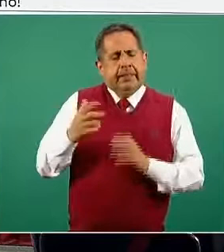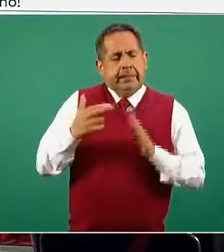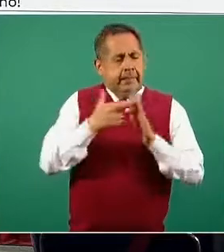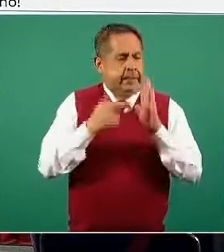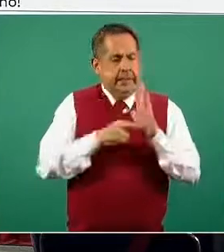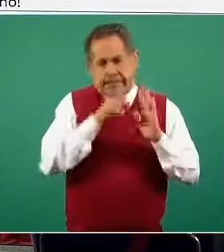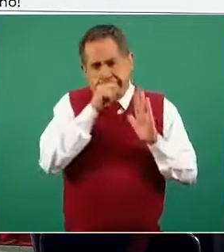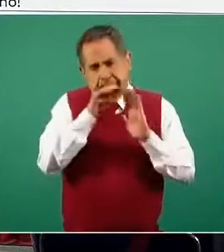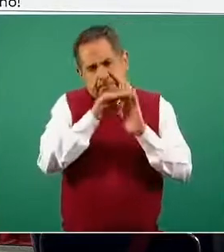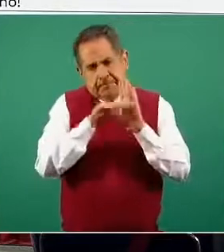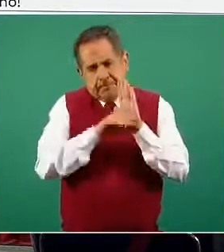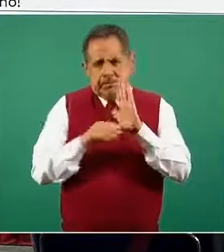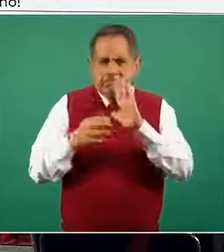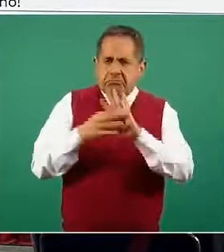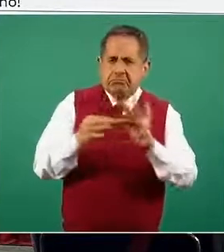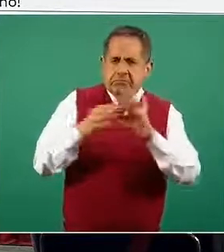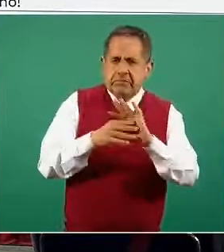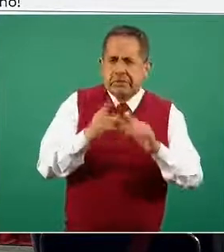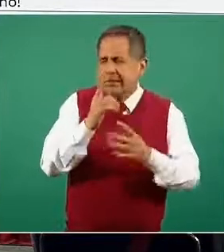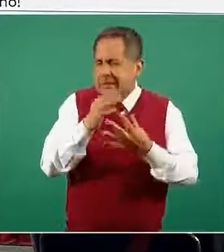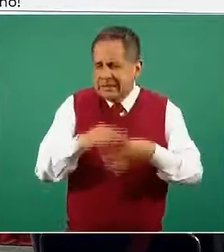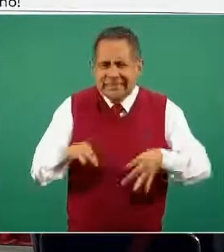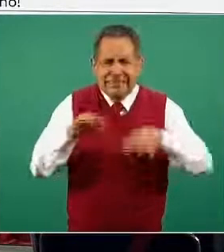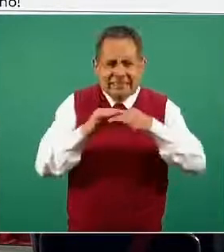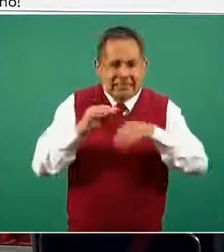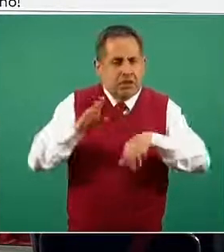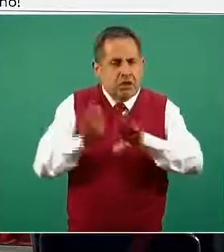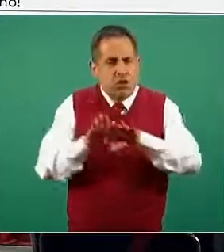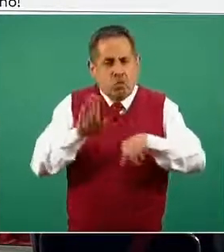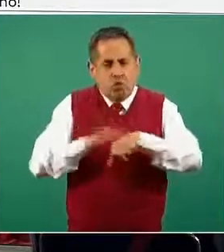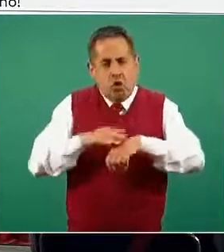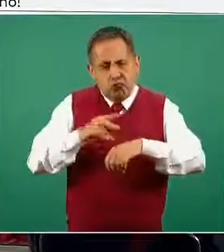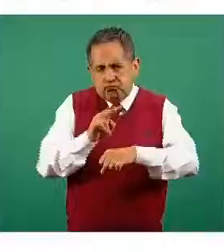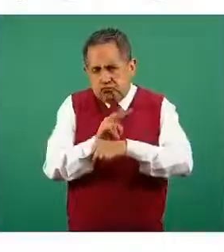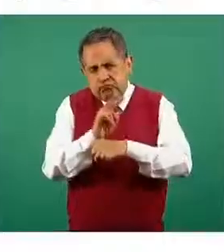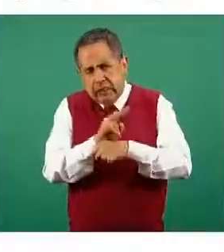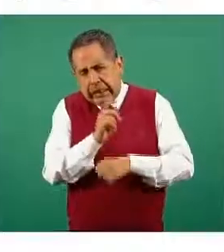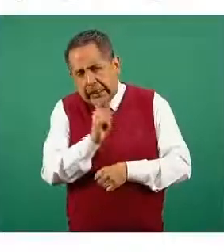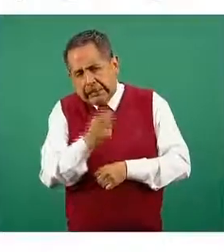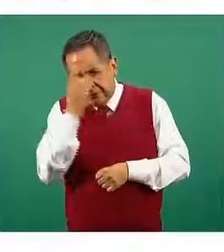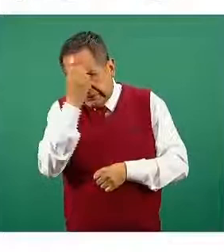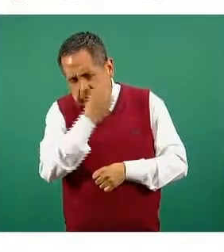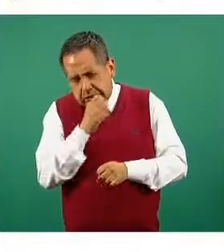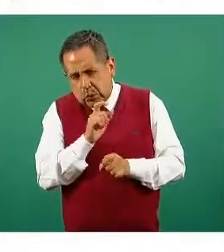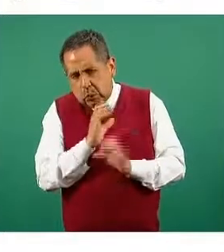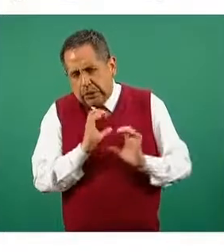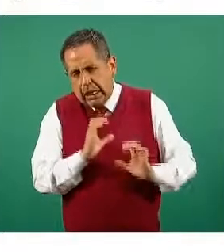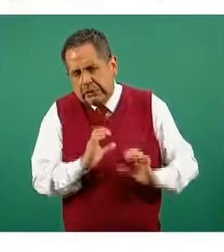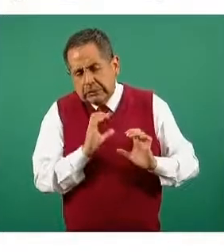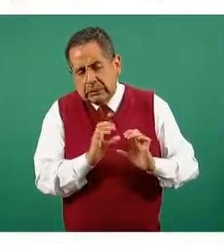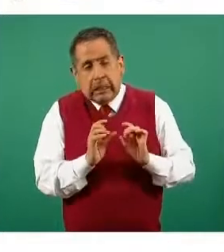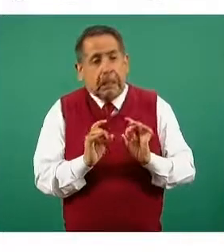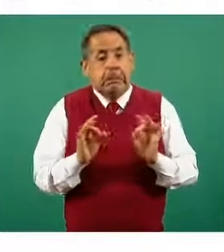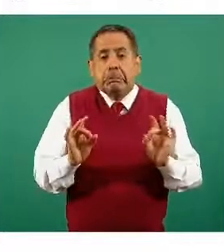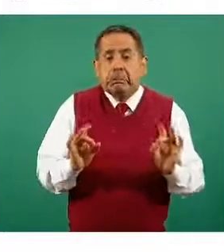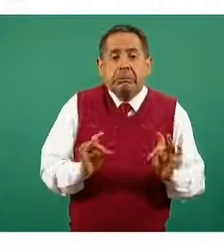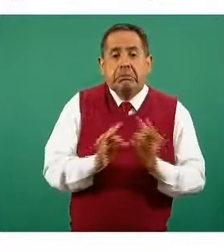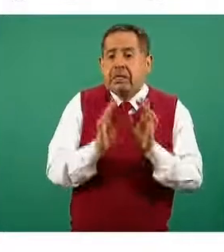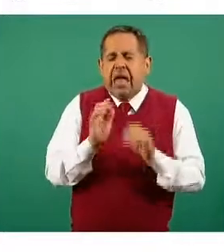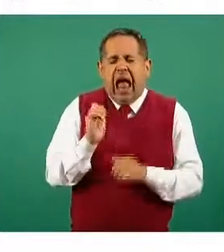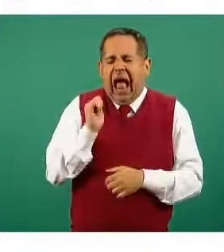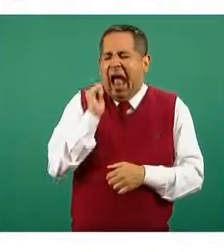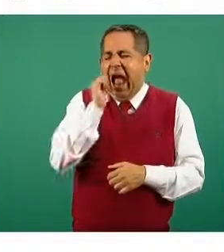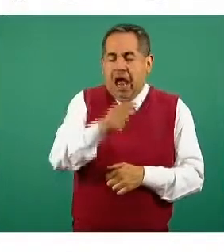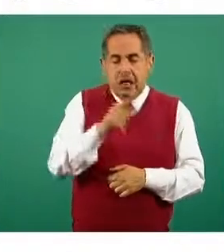han trazado también la importancia de mantener una vigilancia sobre las señales de alarma durante el embarazo que